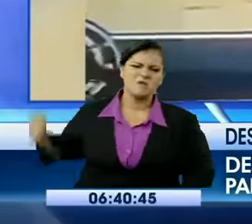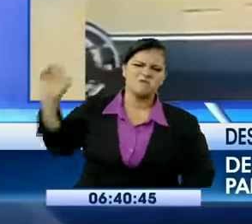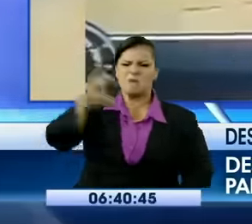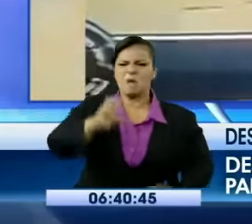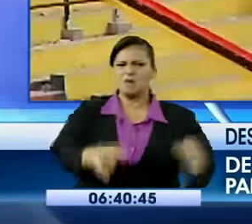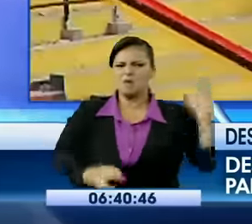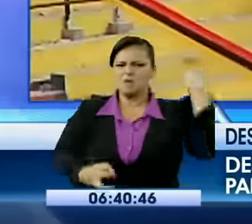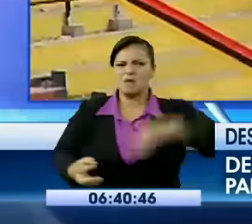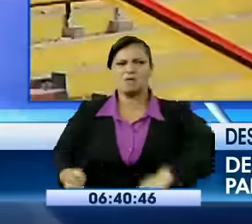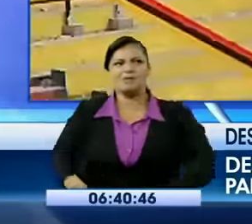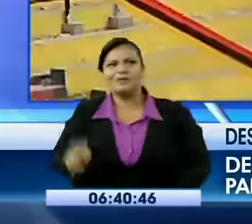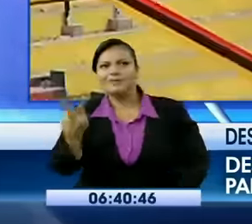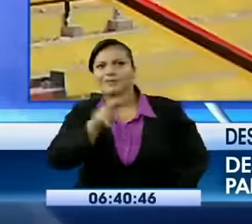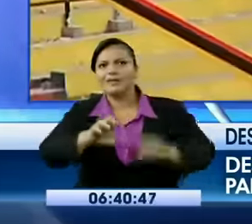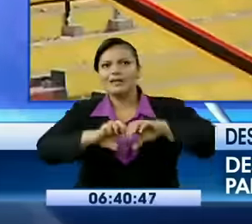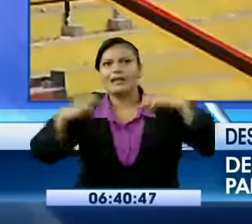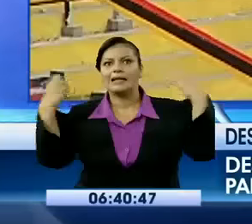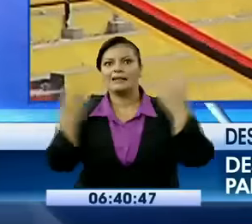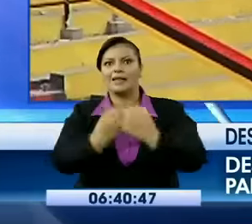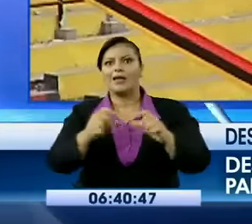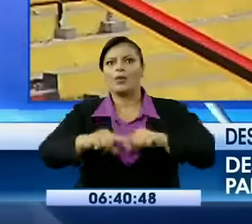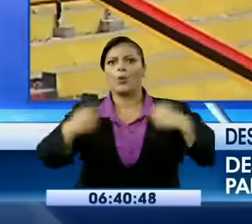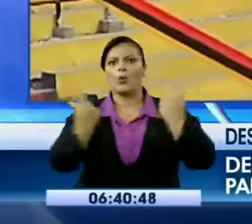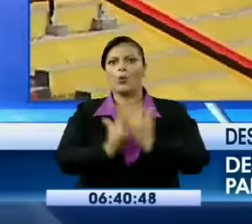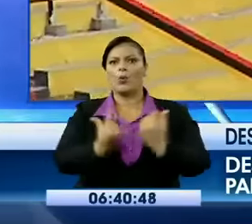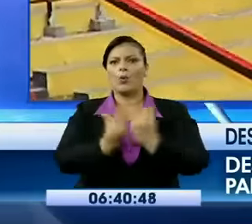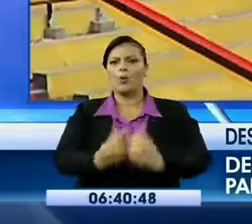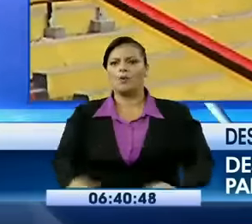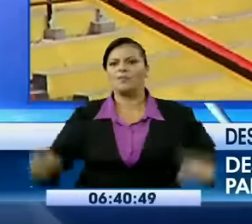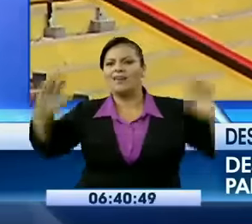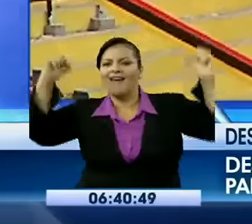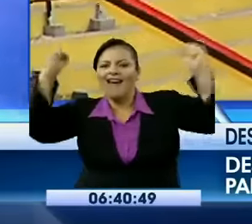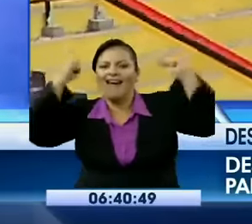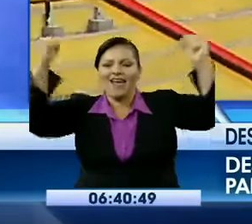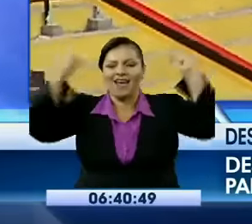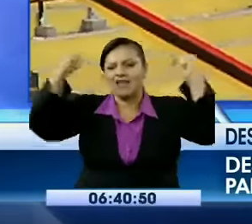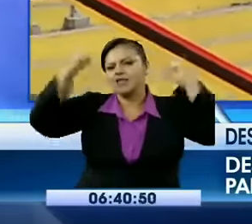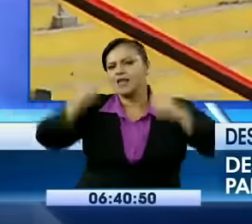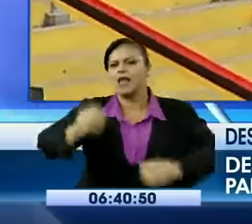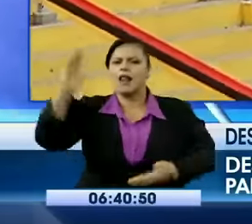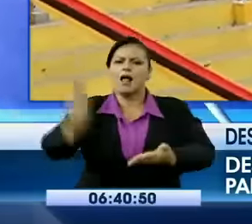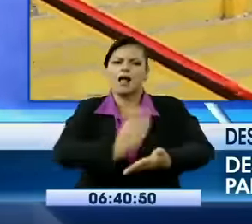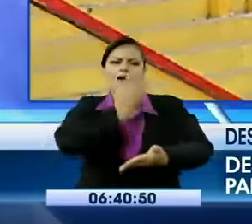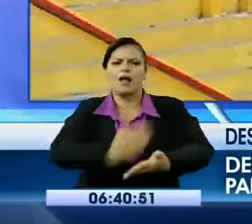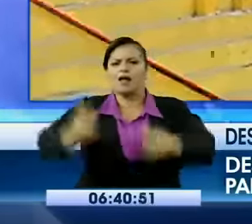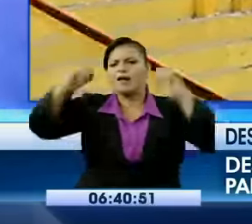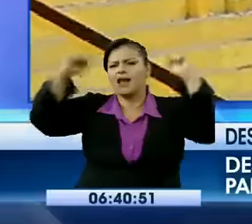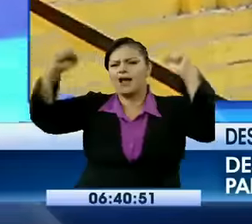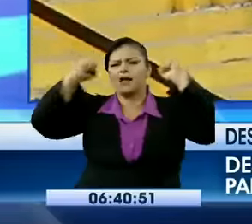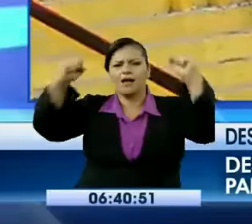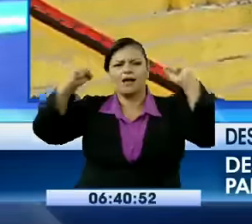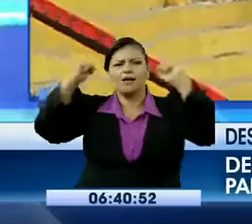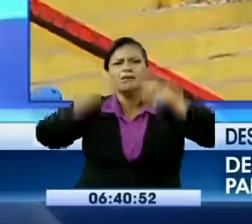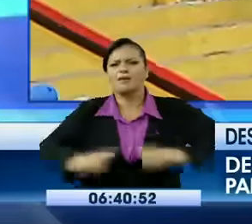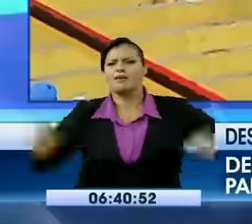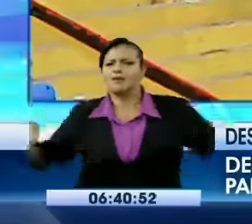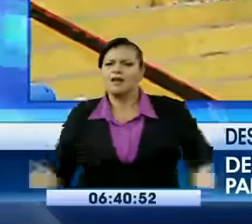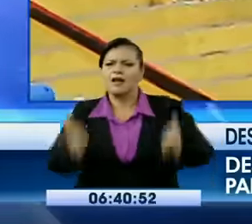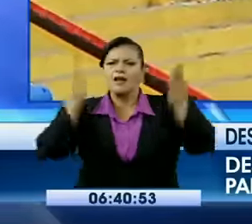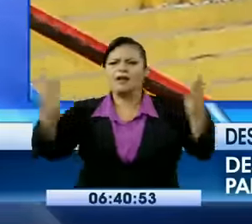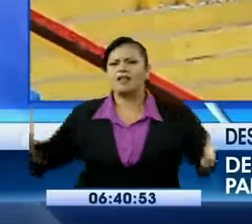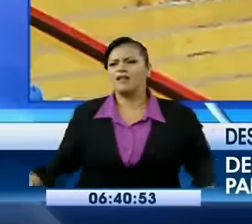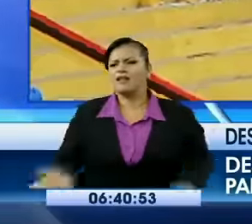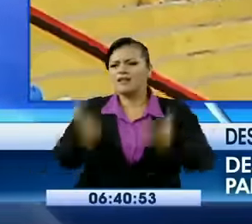anímica. La alegría, uno goza, disfruta. Claro. Lo contagia para gritar, para hacer la ola, para